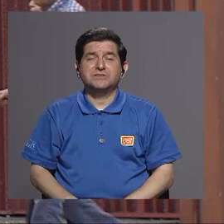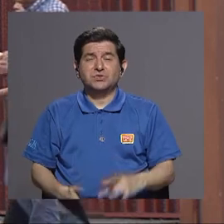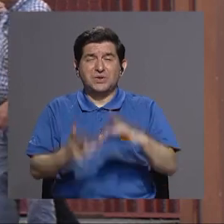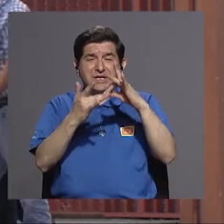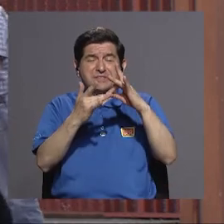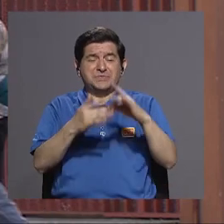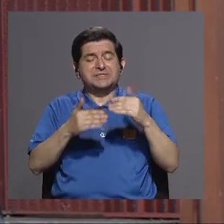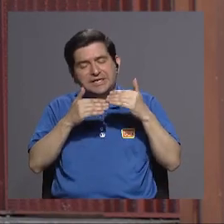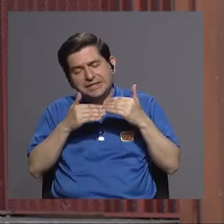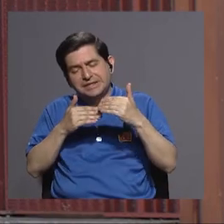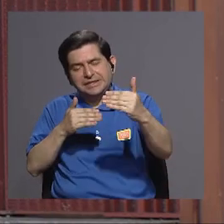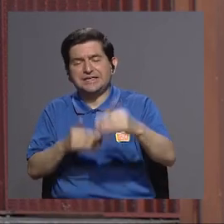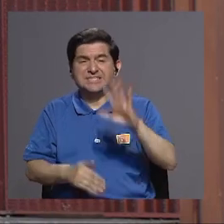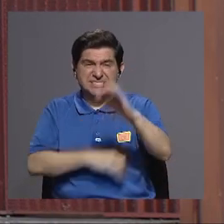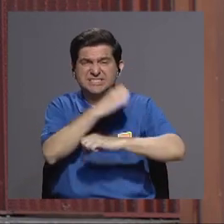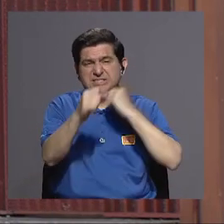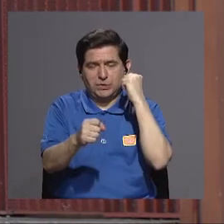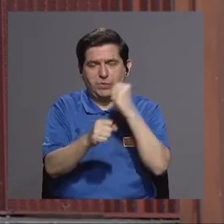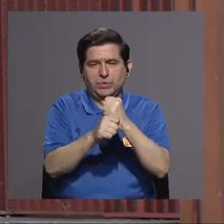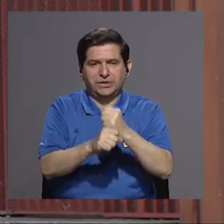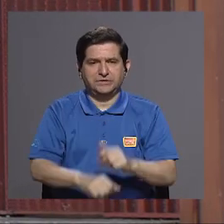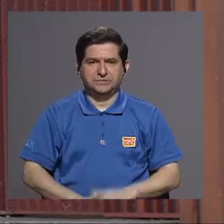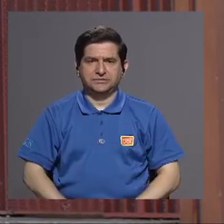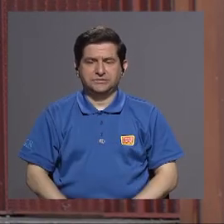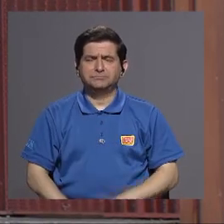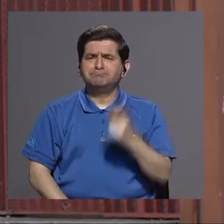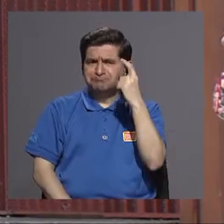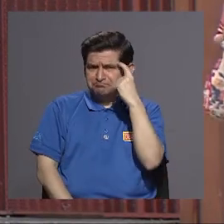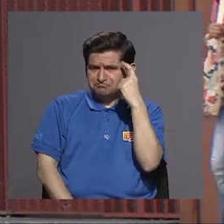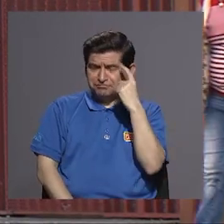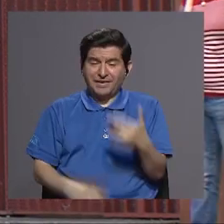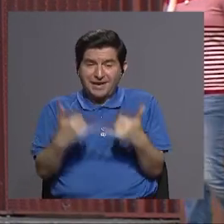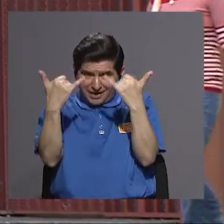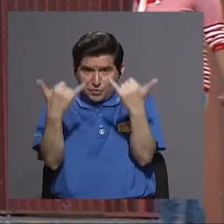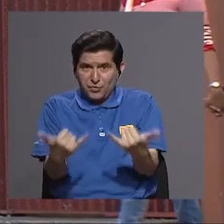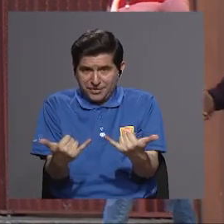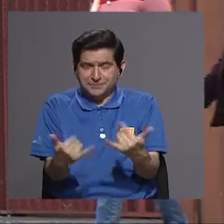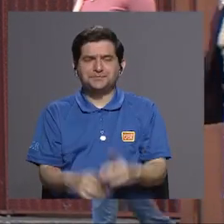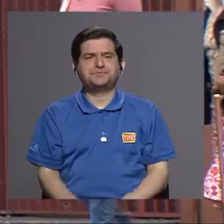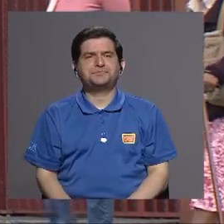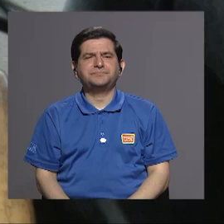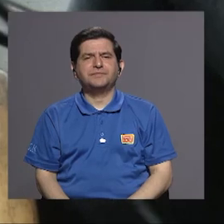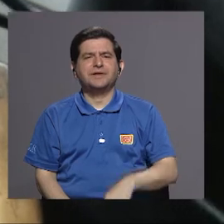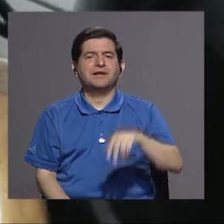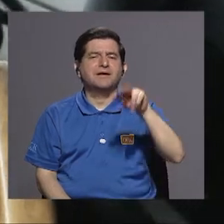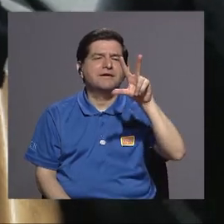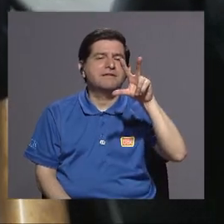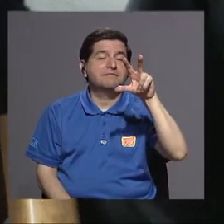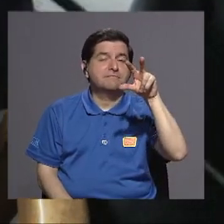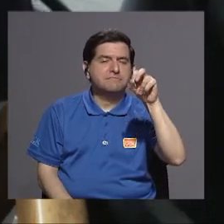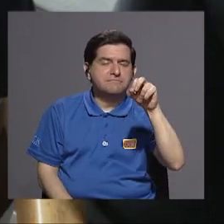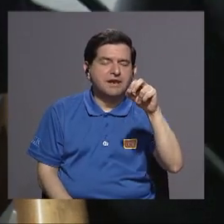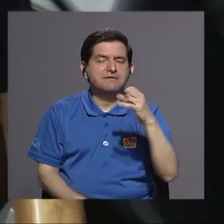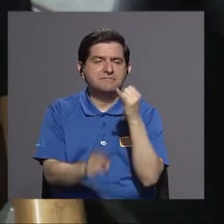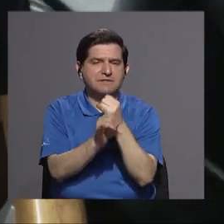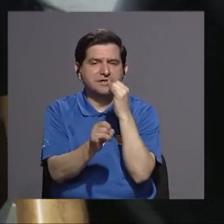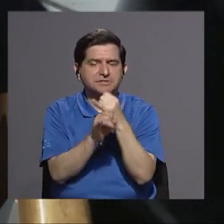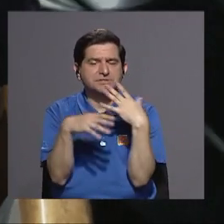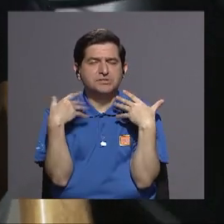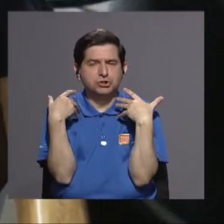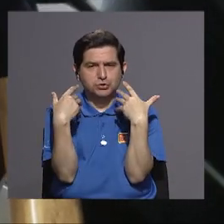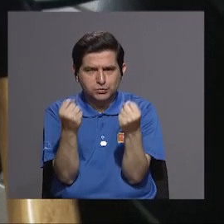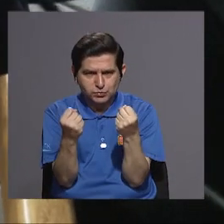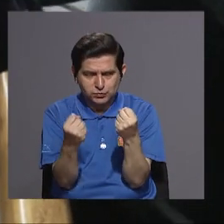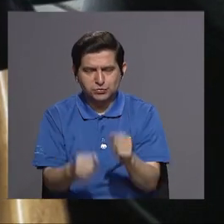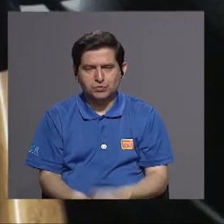y entonces esto toma tiempo pero imagínense que en este momento hay más de 30 instituciones